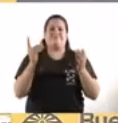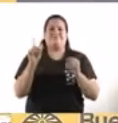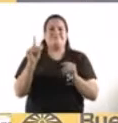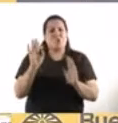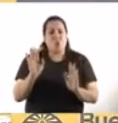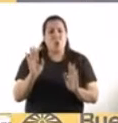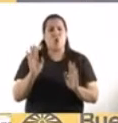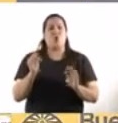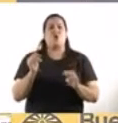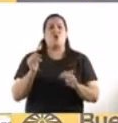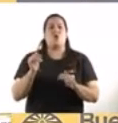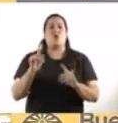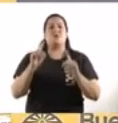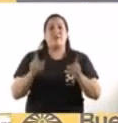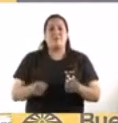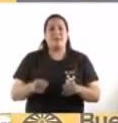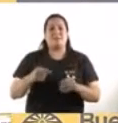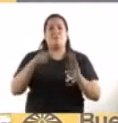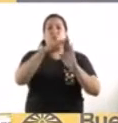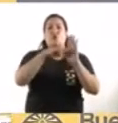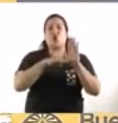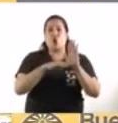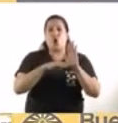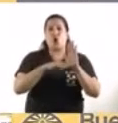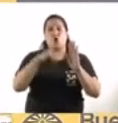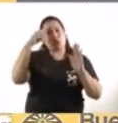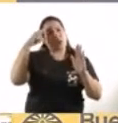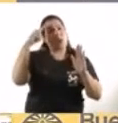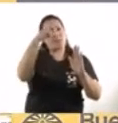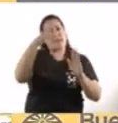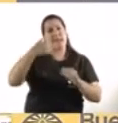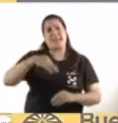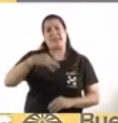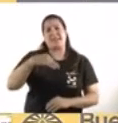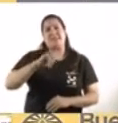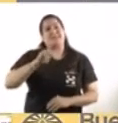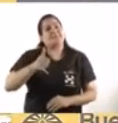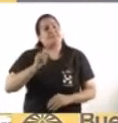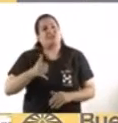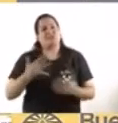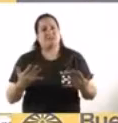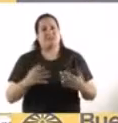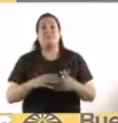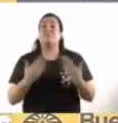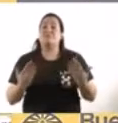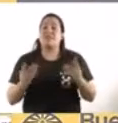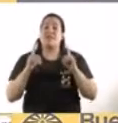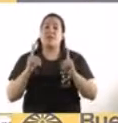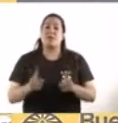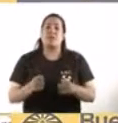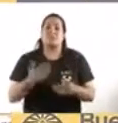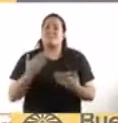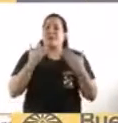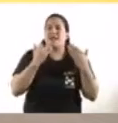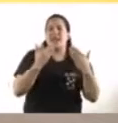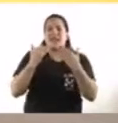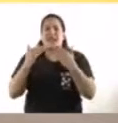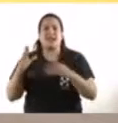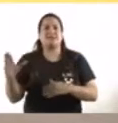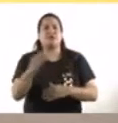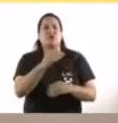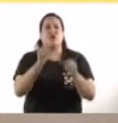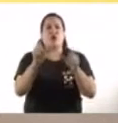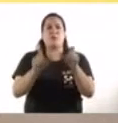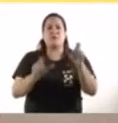determinamos para cada actividad. En eso quiero aprovechar para agradecerles a todos los trabajadores que vienen cumpliendo con estos protocolos,